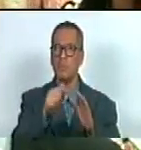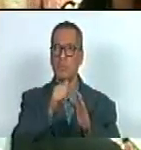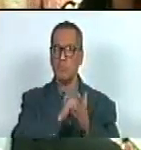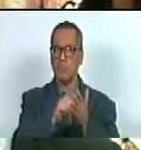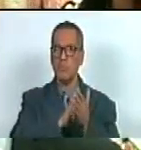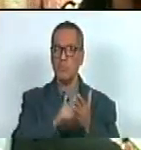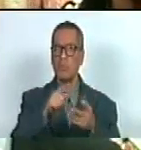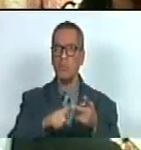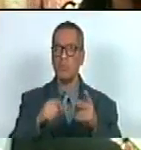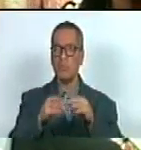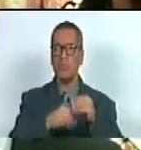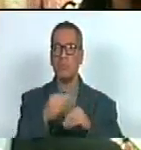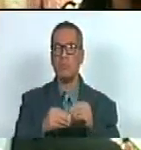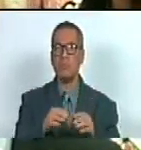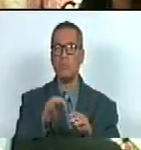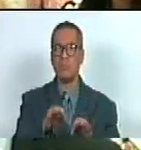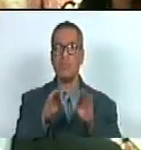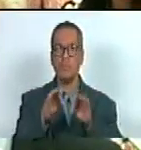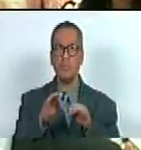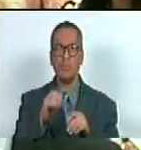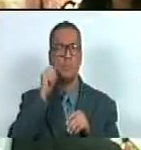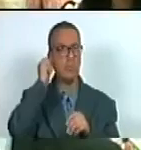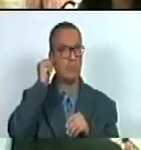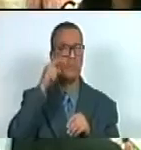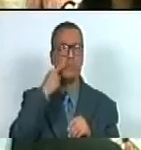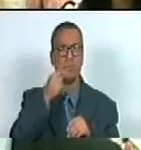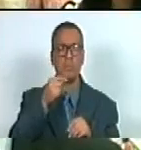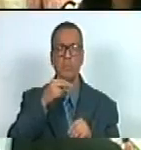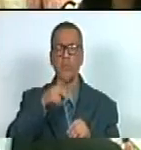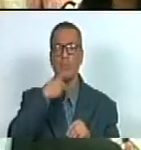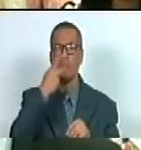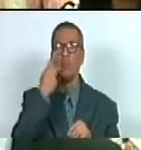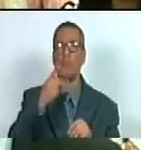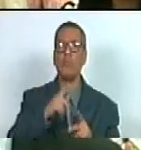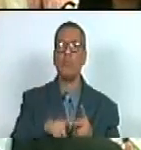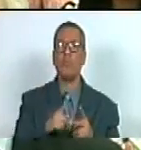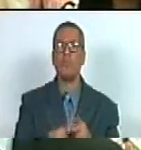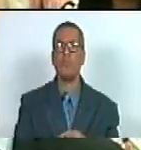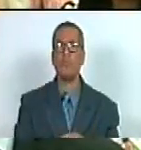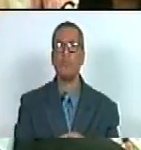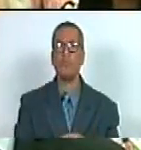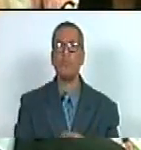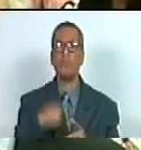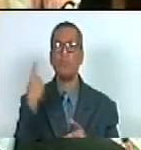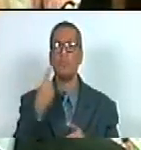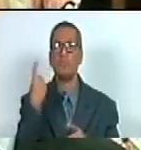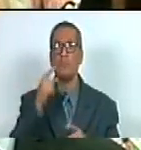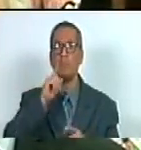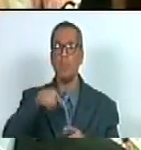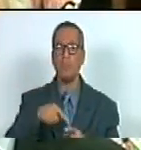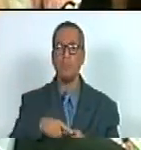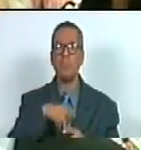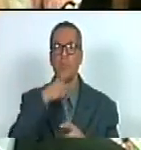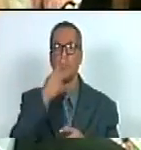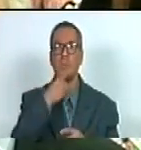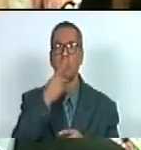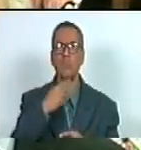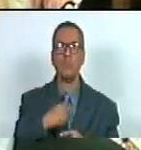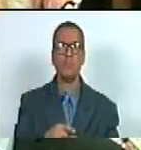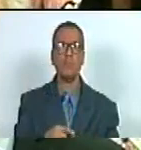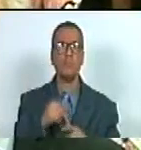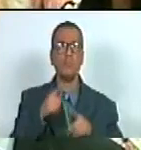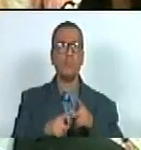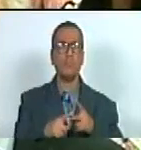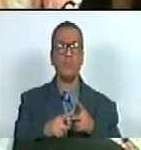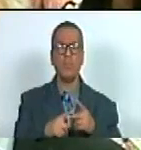general de violencia basada en género violencia política pero no solo violencia política la violencia